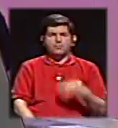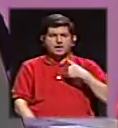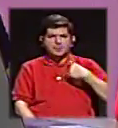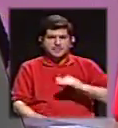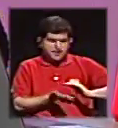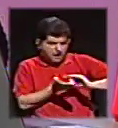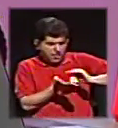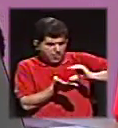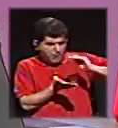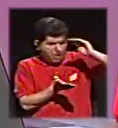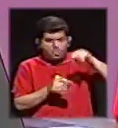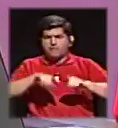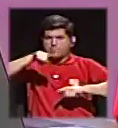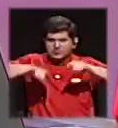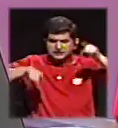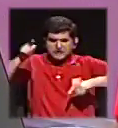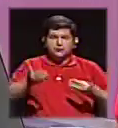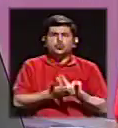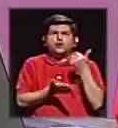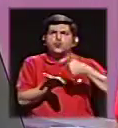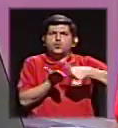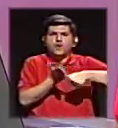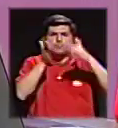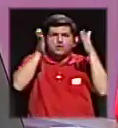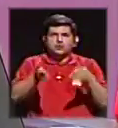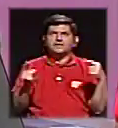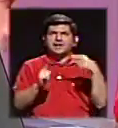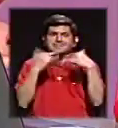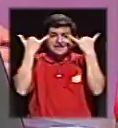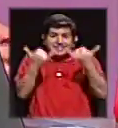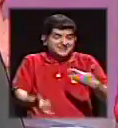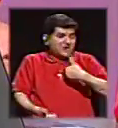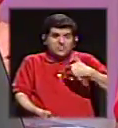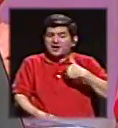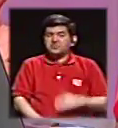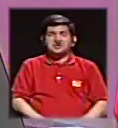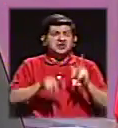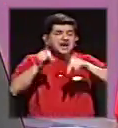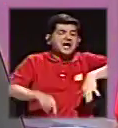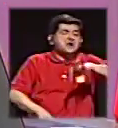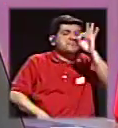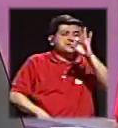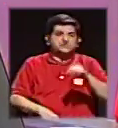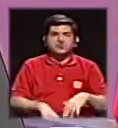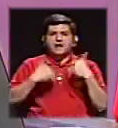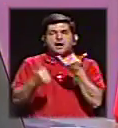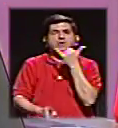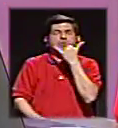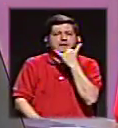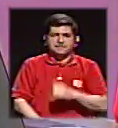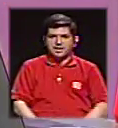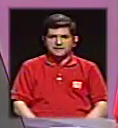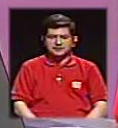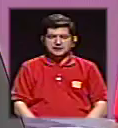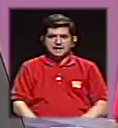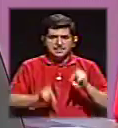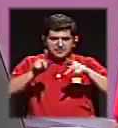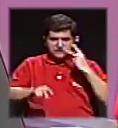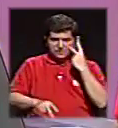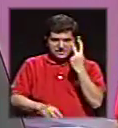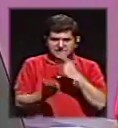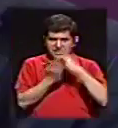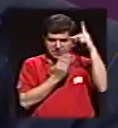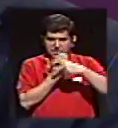engrosando la gráfica son los nuevos votantes, que hasta ahora pues no tenían por quién votar. ¿Qué pasa ahora, Marlon y Audiencia?